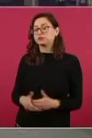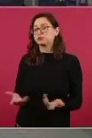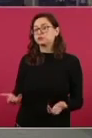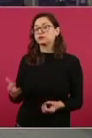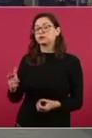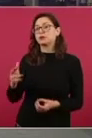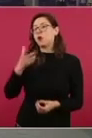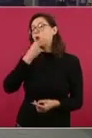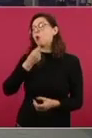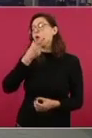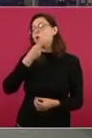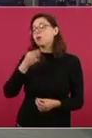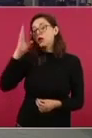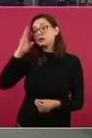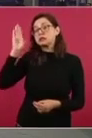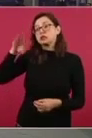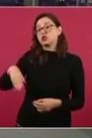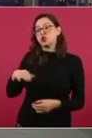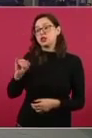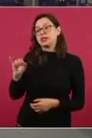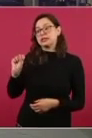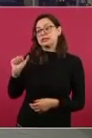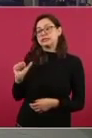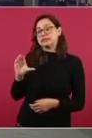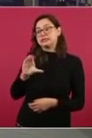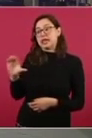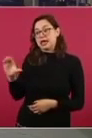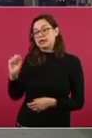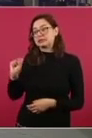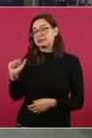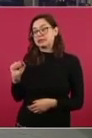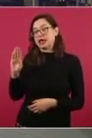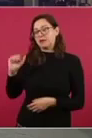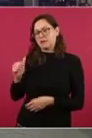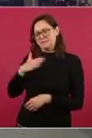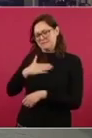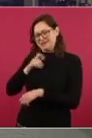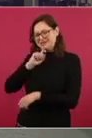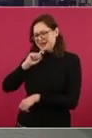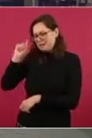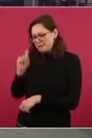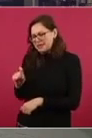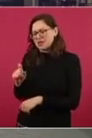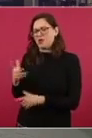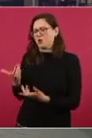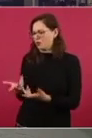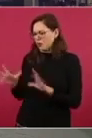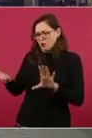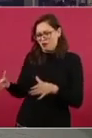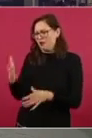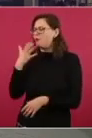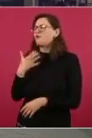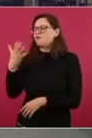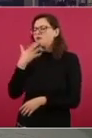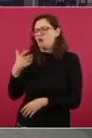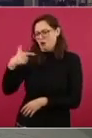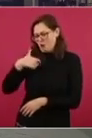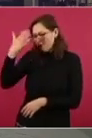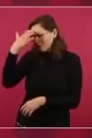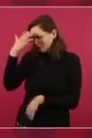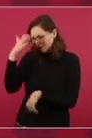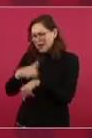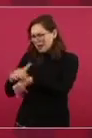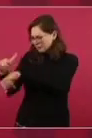Saba, que era mi amigo, y de muchos de la comunidad judía, que son mis amigos